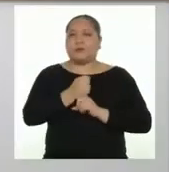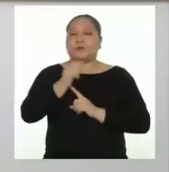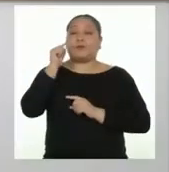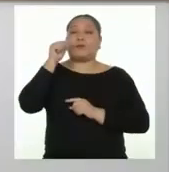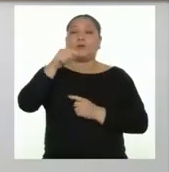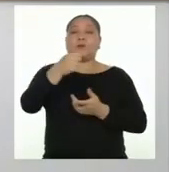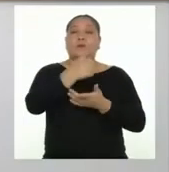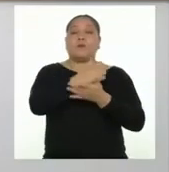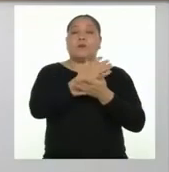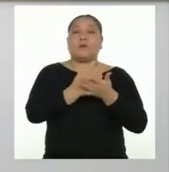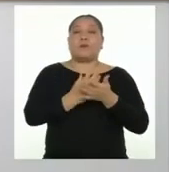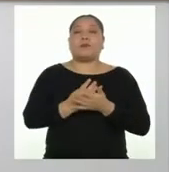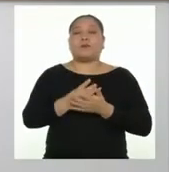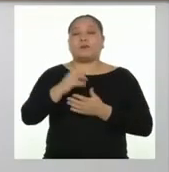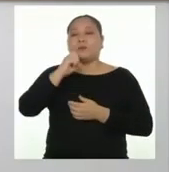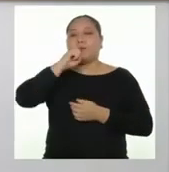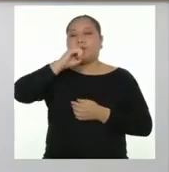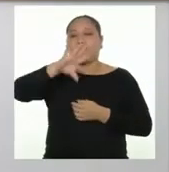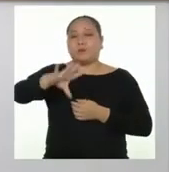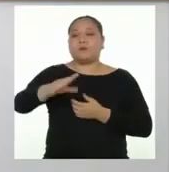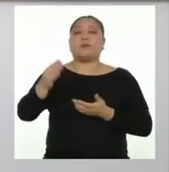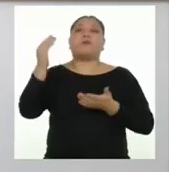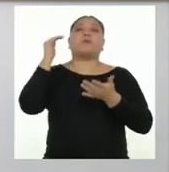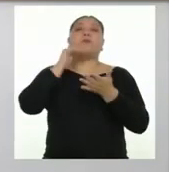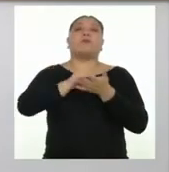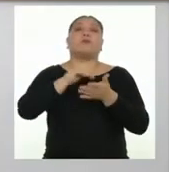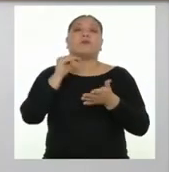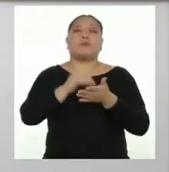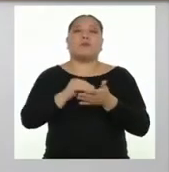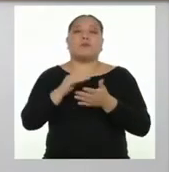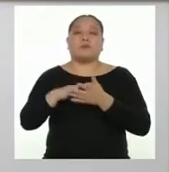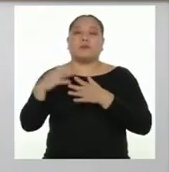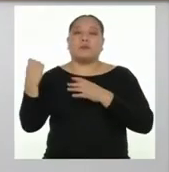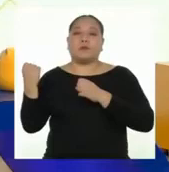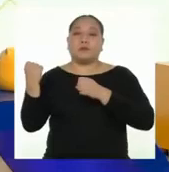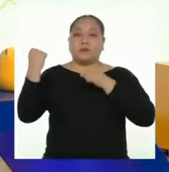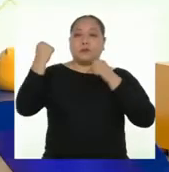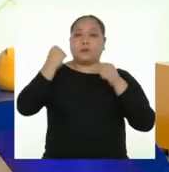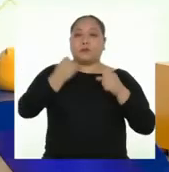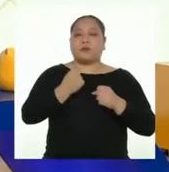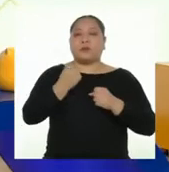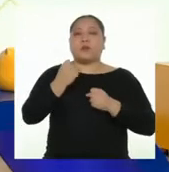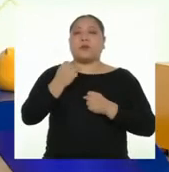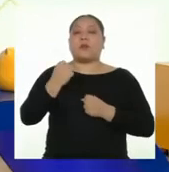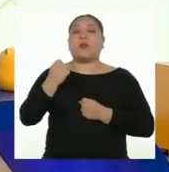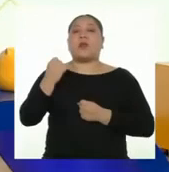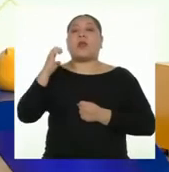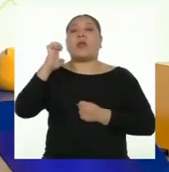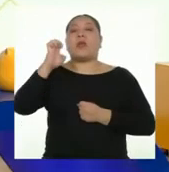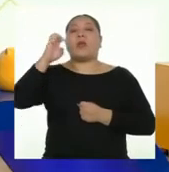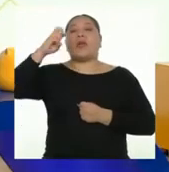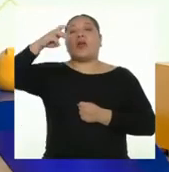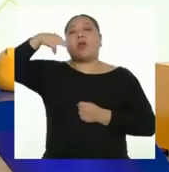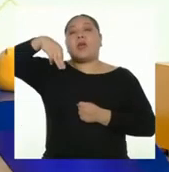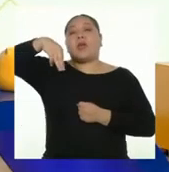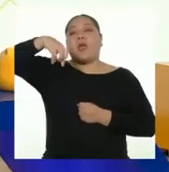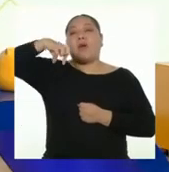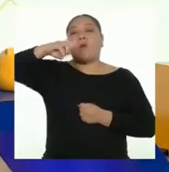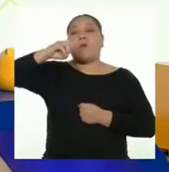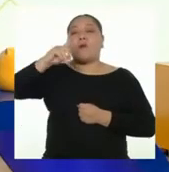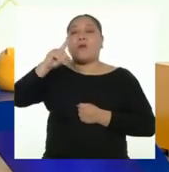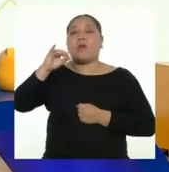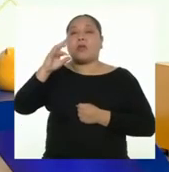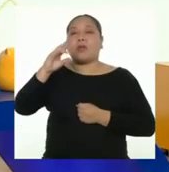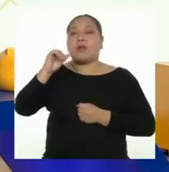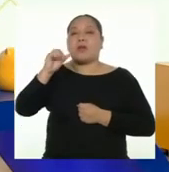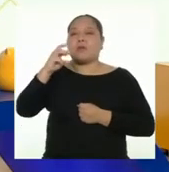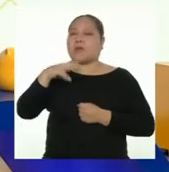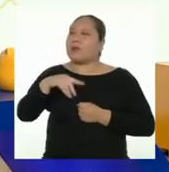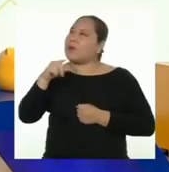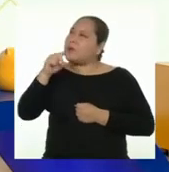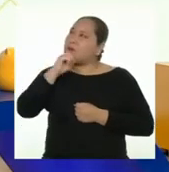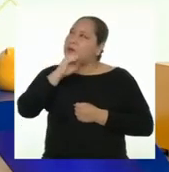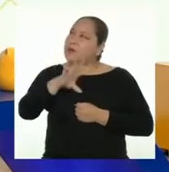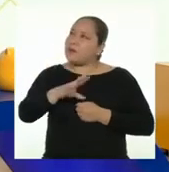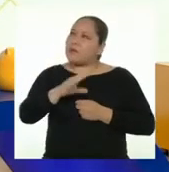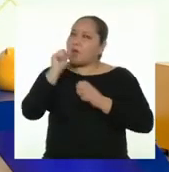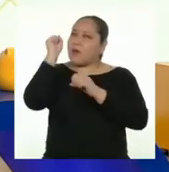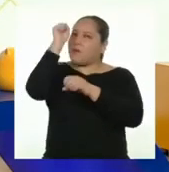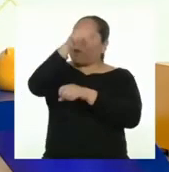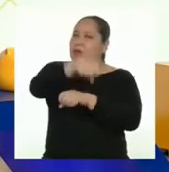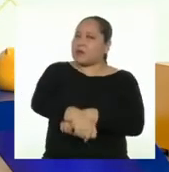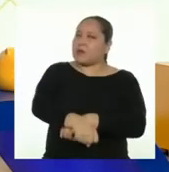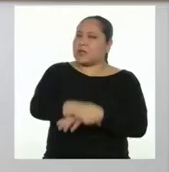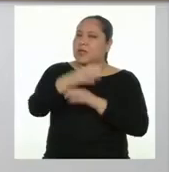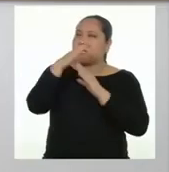En este párrafo se menciona de nuevo la palabra empoderamiento. Sí, profesora. Lo mencionan como un medio para vencer la